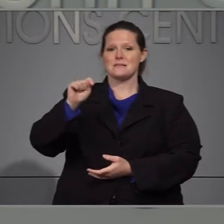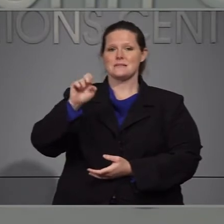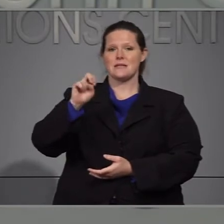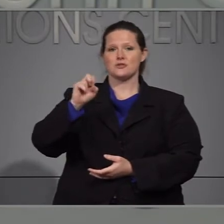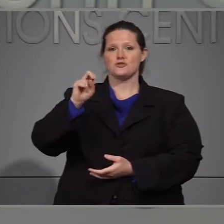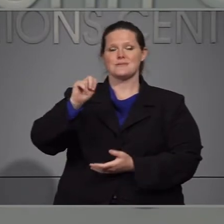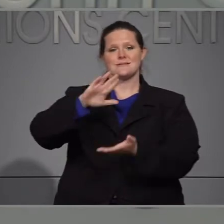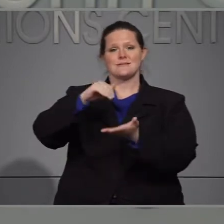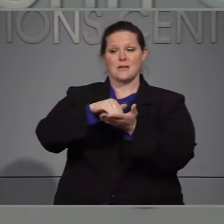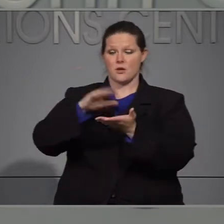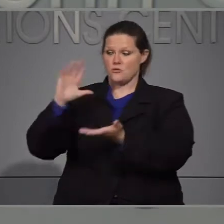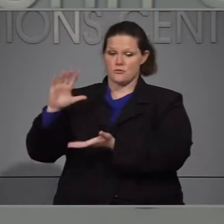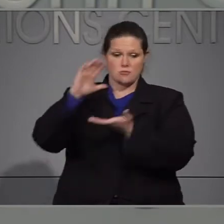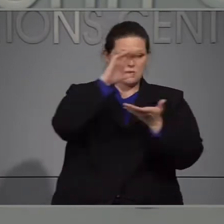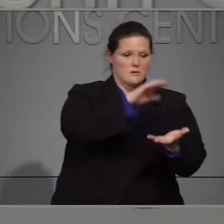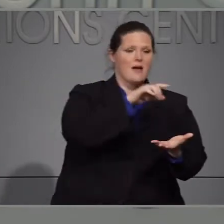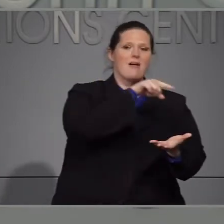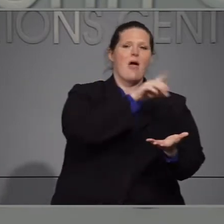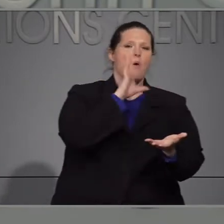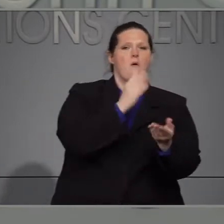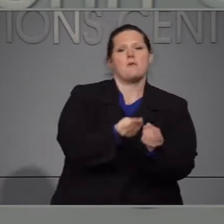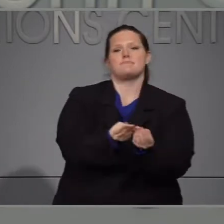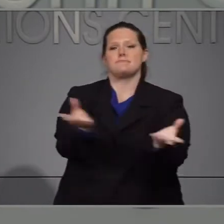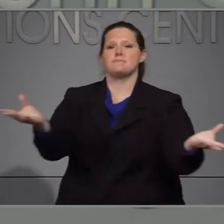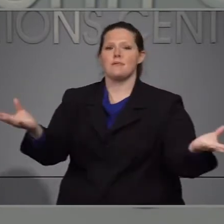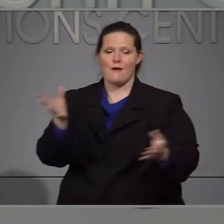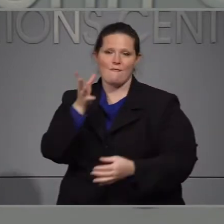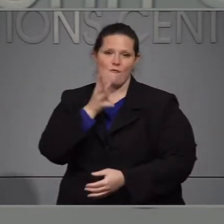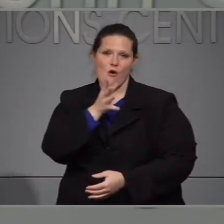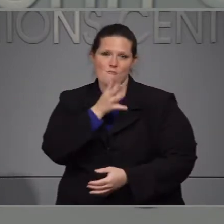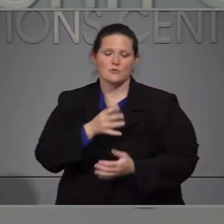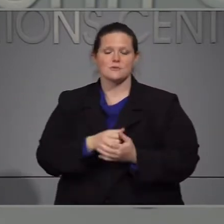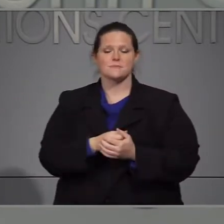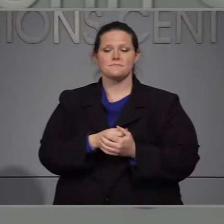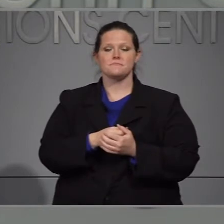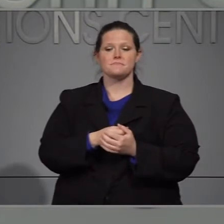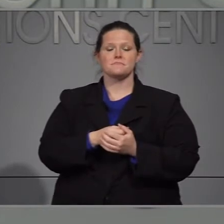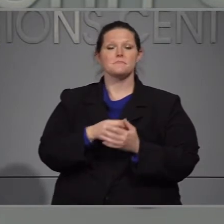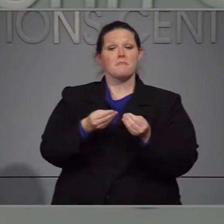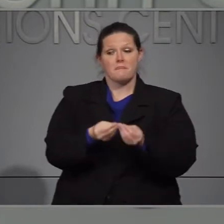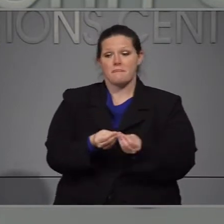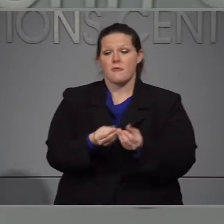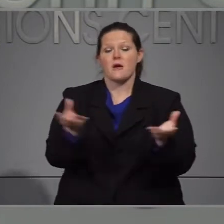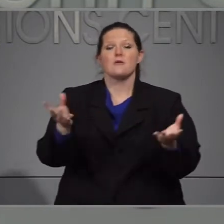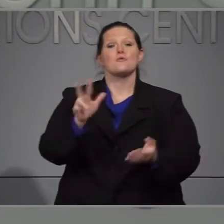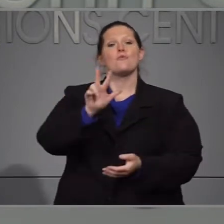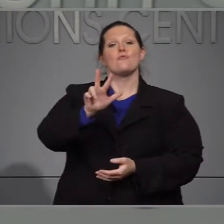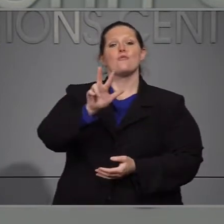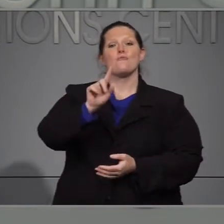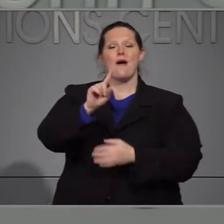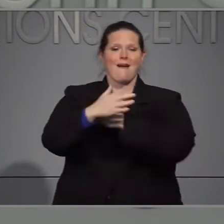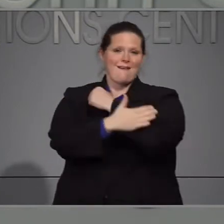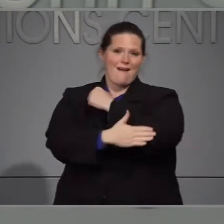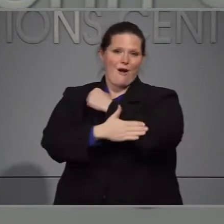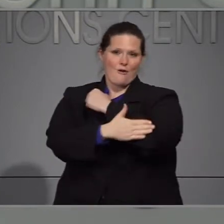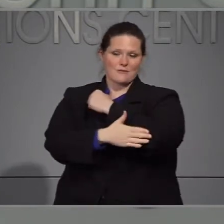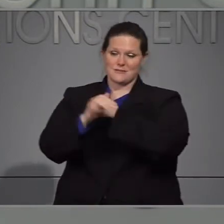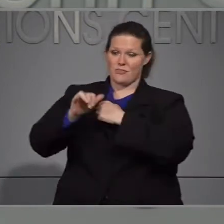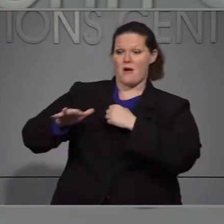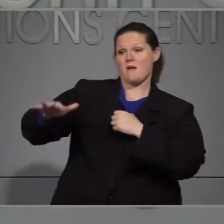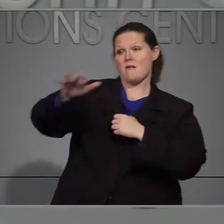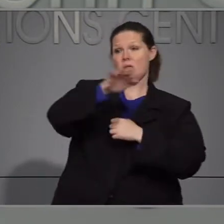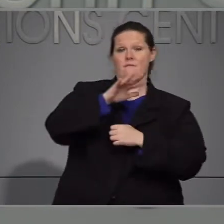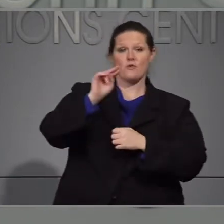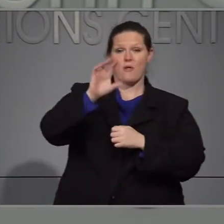y luego serán distribuidos a los ganjeros los 31 condados donde se encuentran tres cuartas partes de